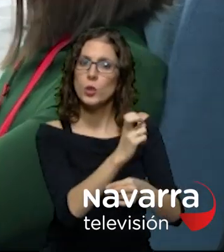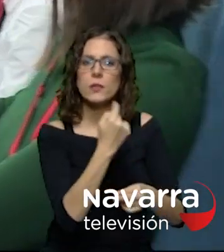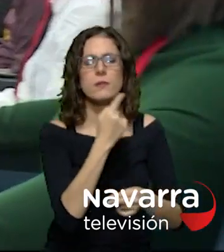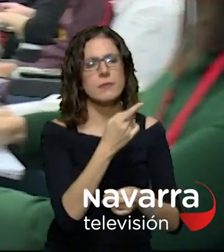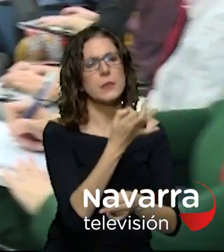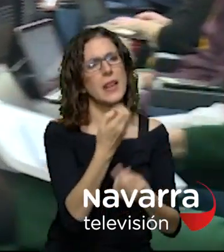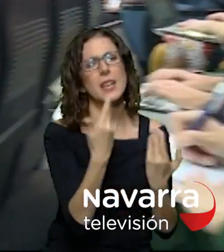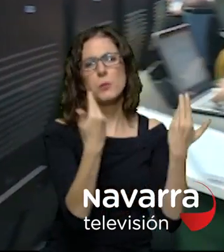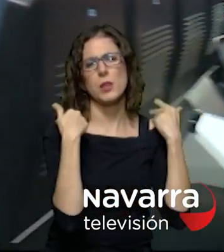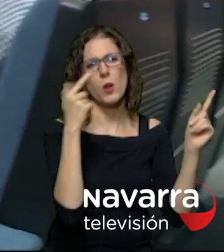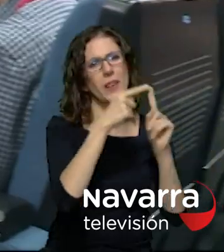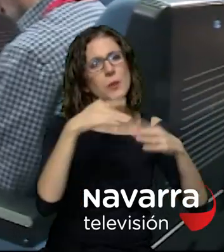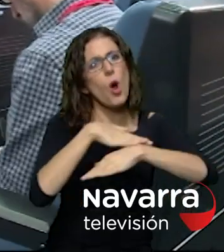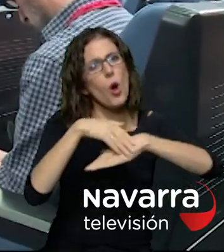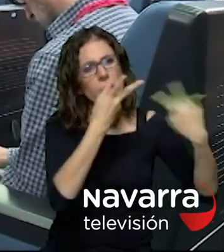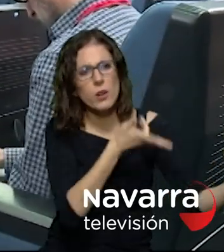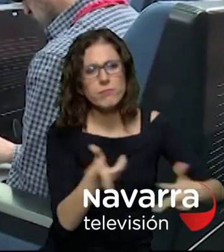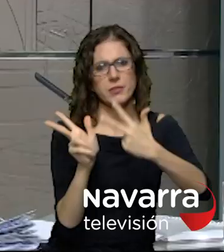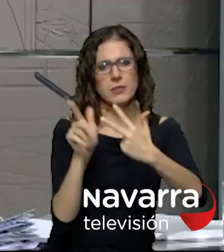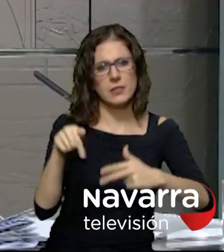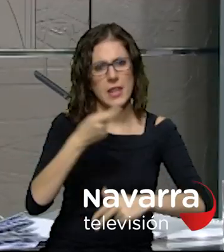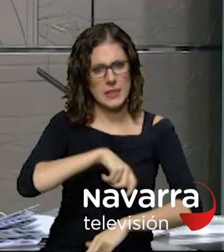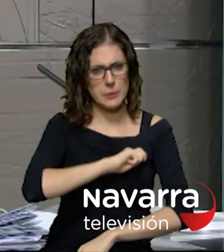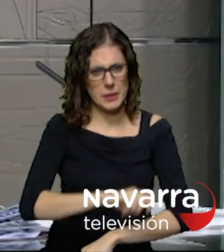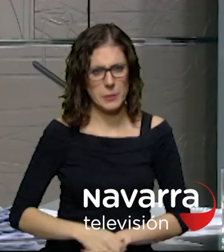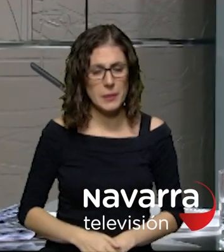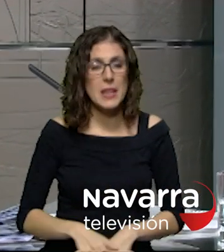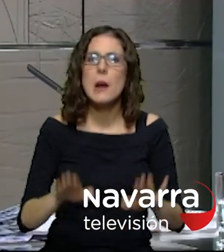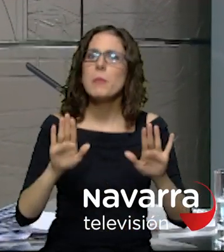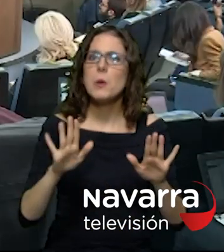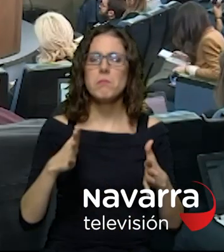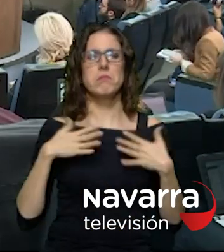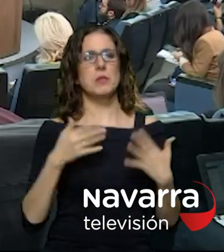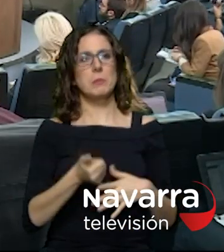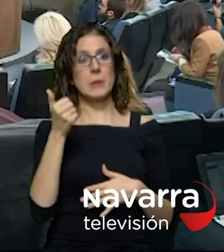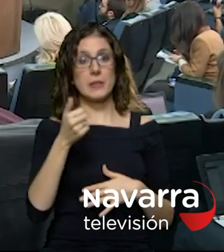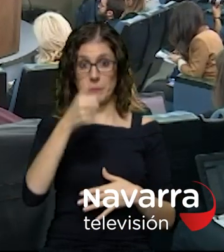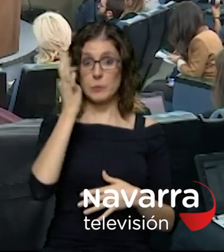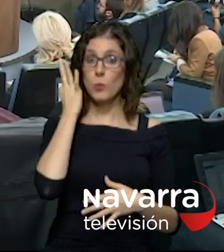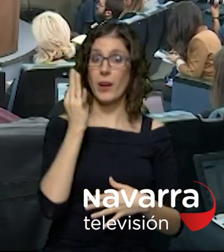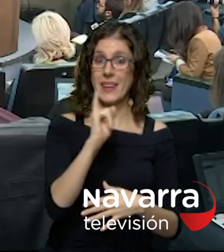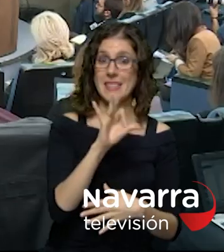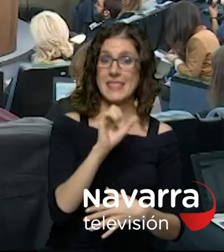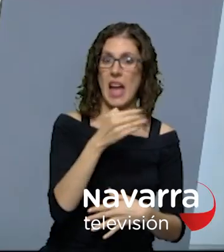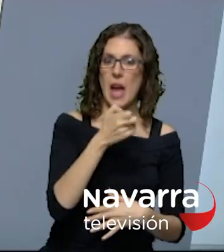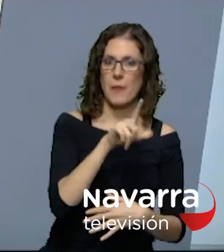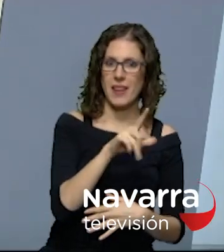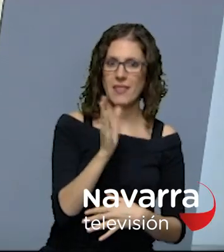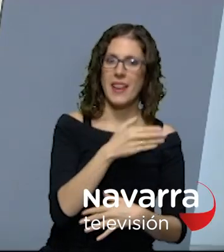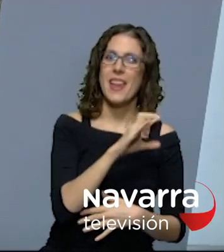miras para que permitan la gobernabilidad en este país pero más llamativo ha sido quizá que isabel celá ha hecho referencia a